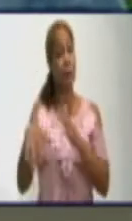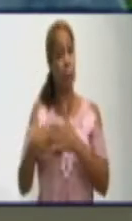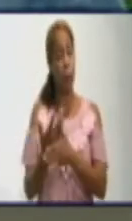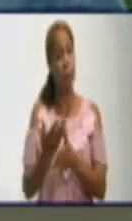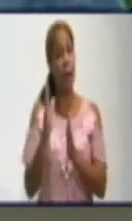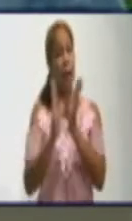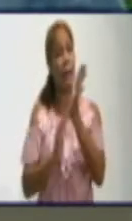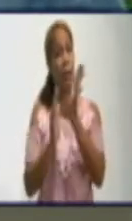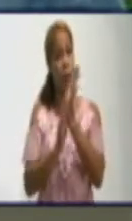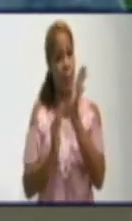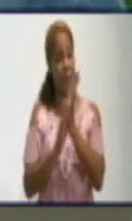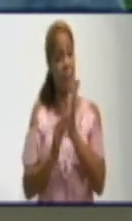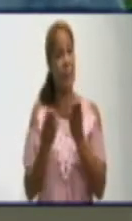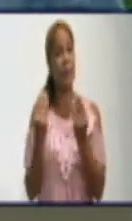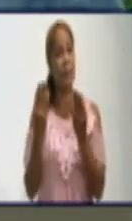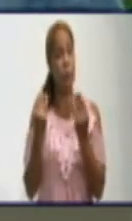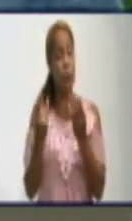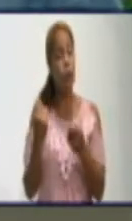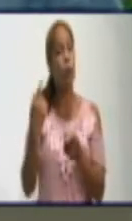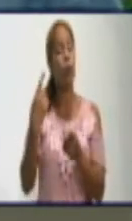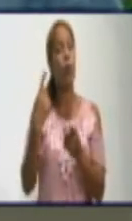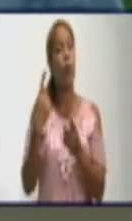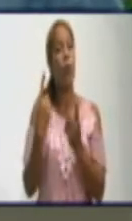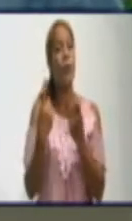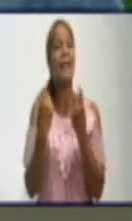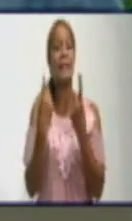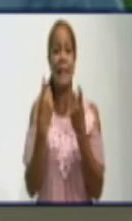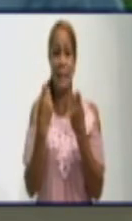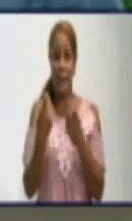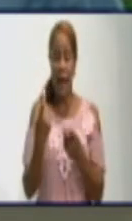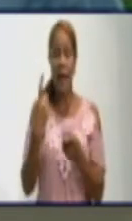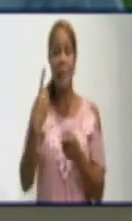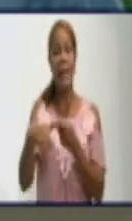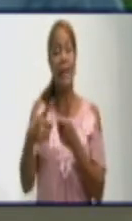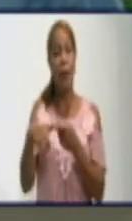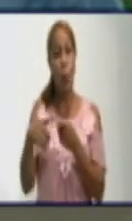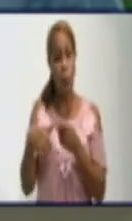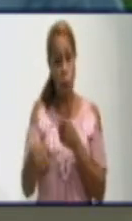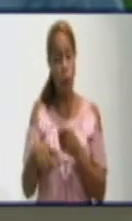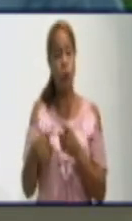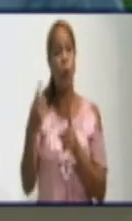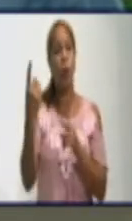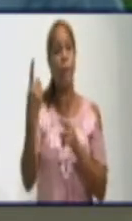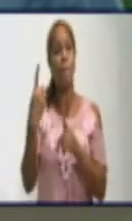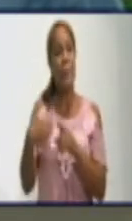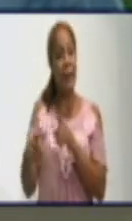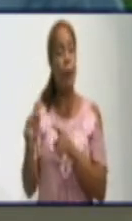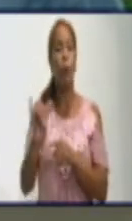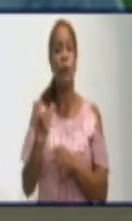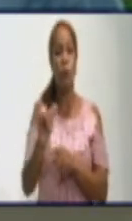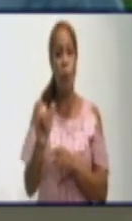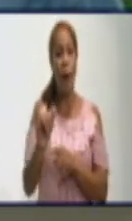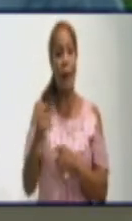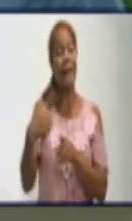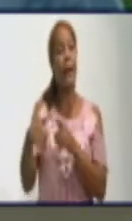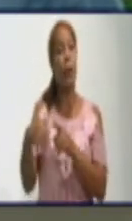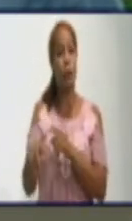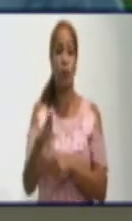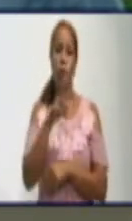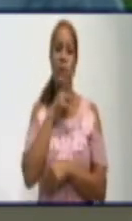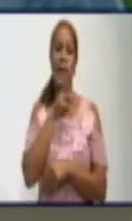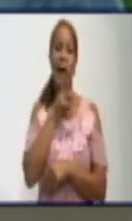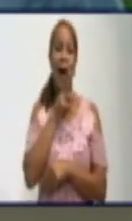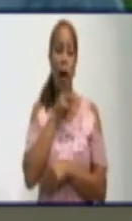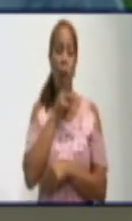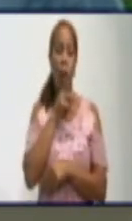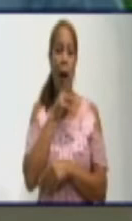de escasez de recursos, escasez de combustible, pero escasez también del líquido vital, del agua,